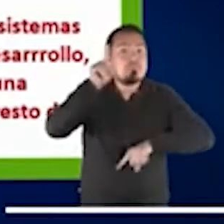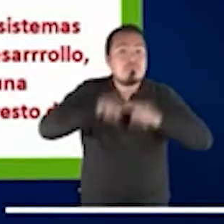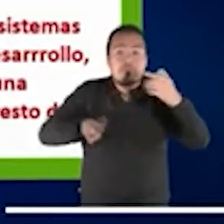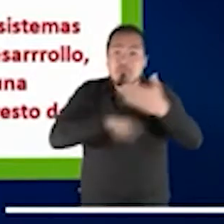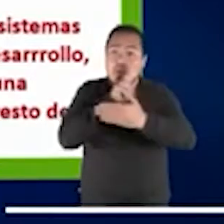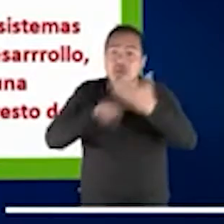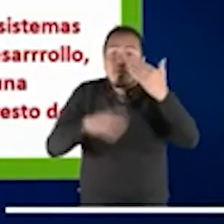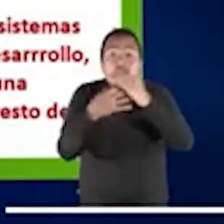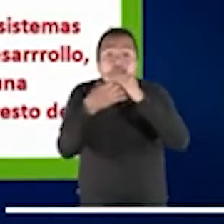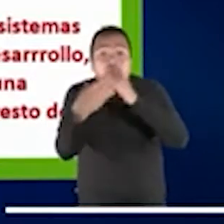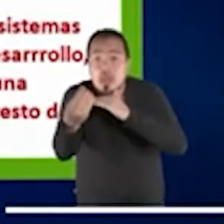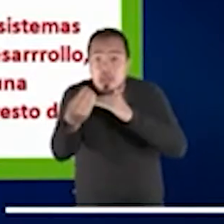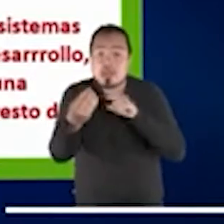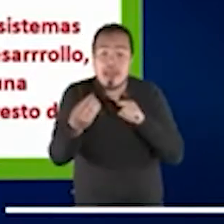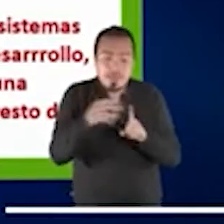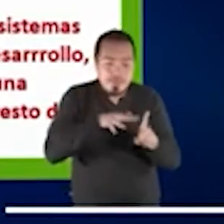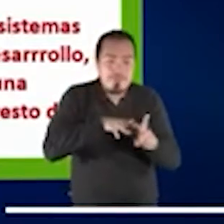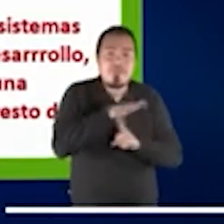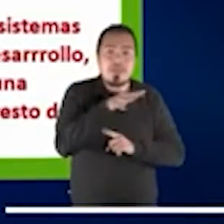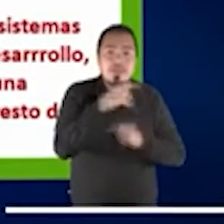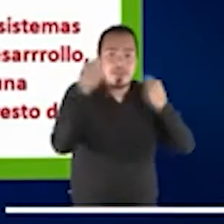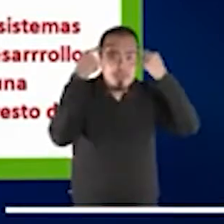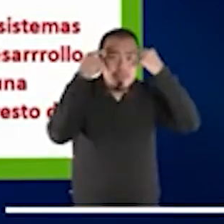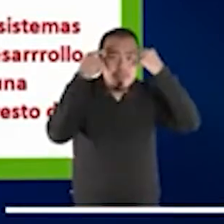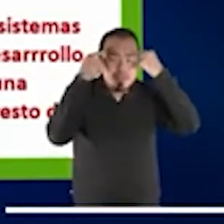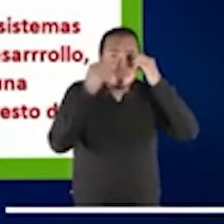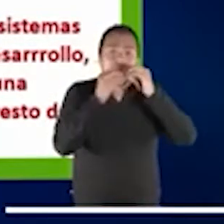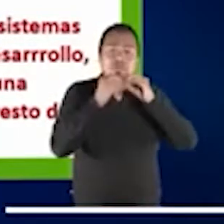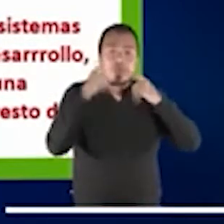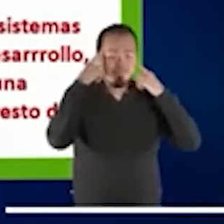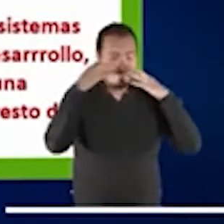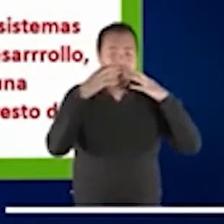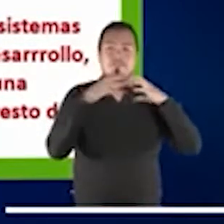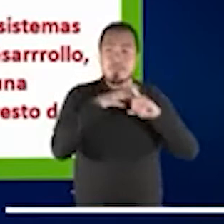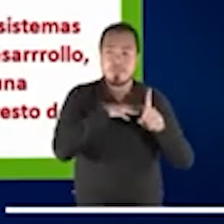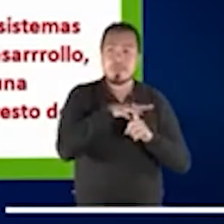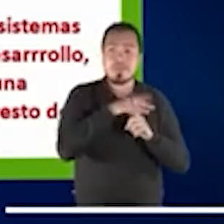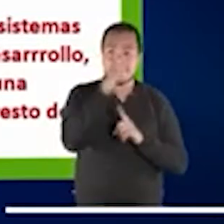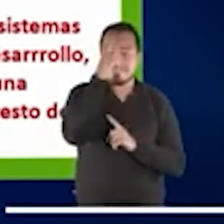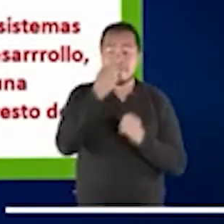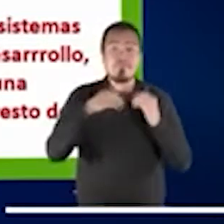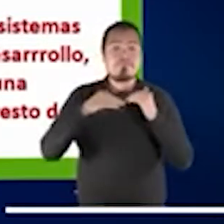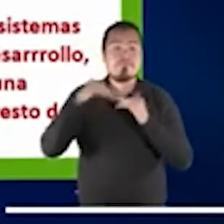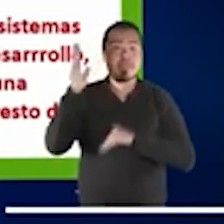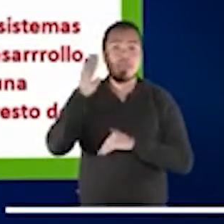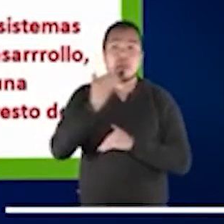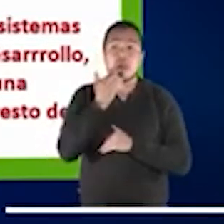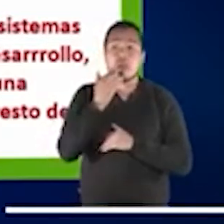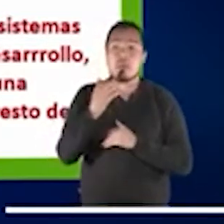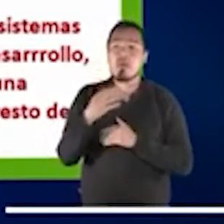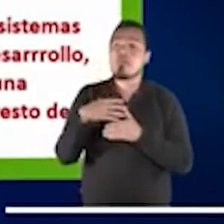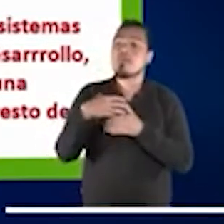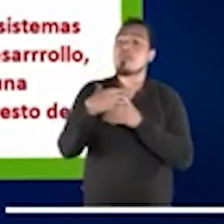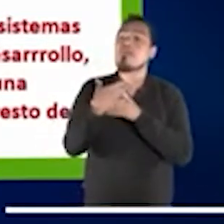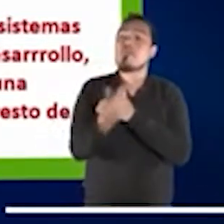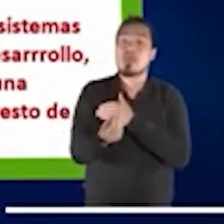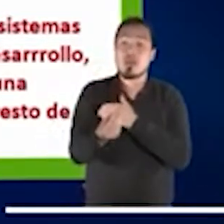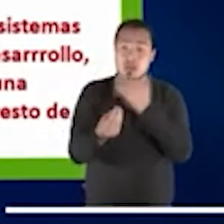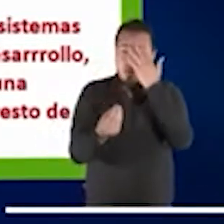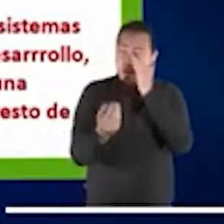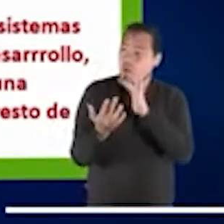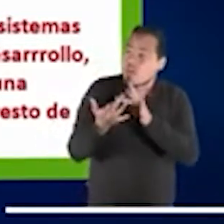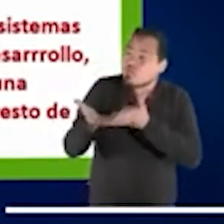contexto que las visitas se han cortado, el contacto con el exterior se ha reducido o totalmente